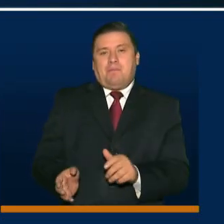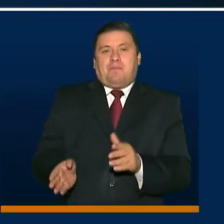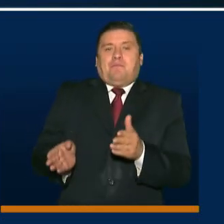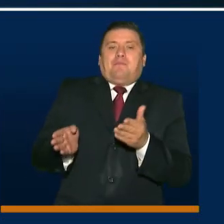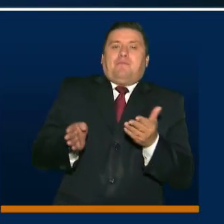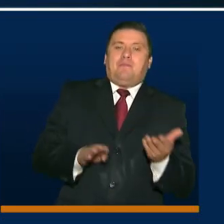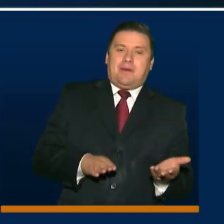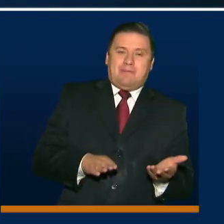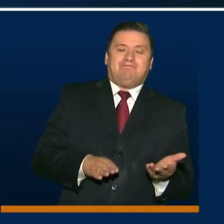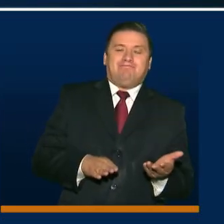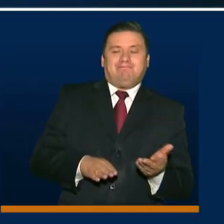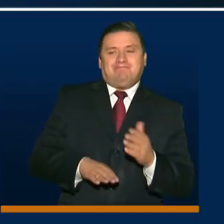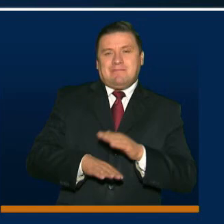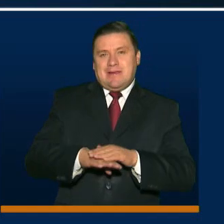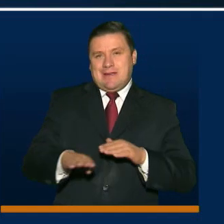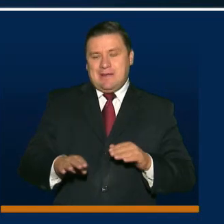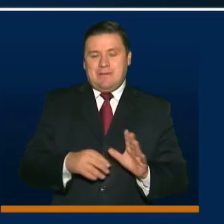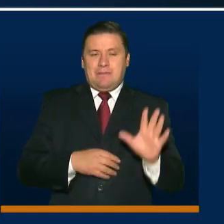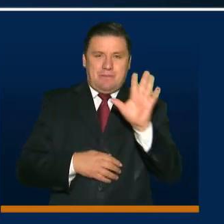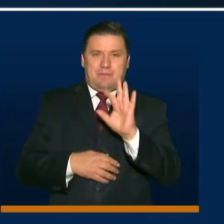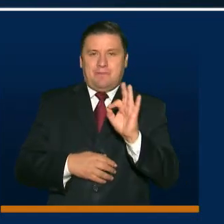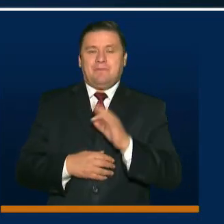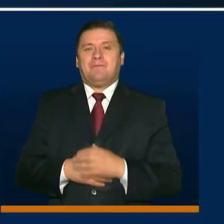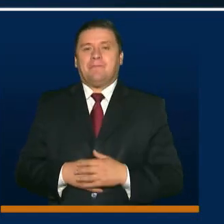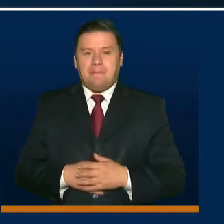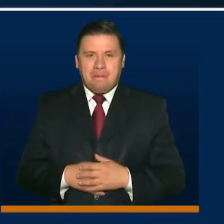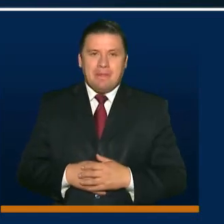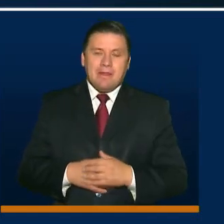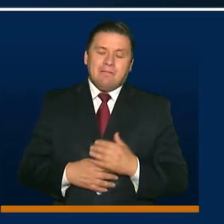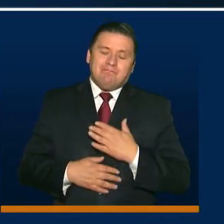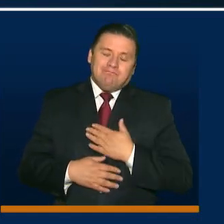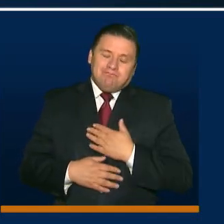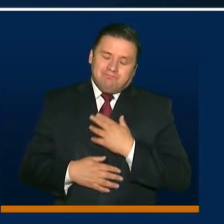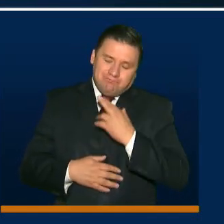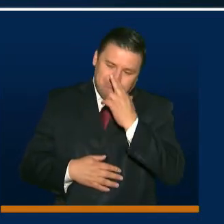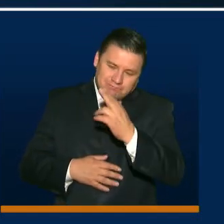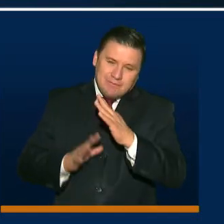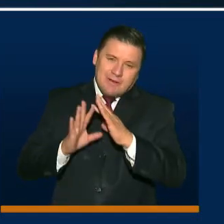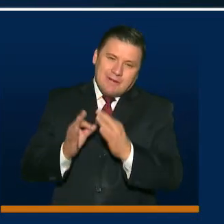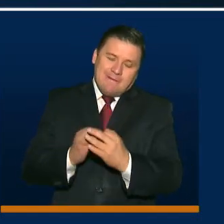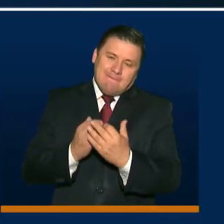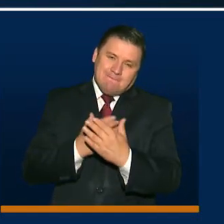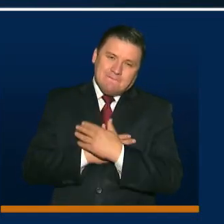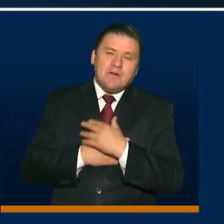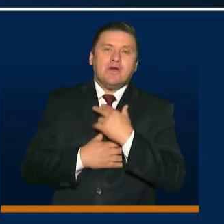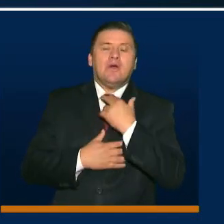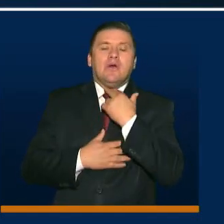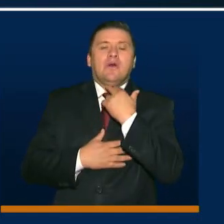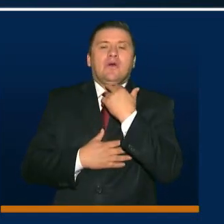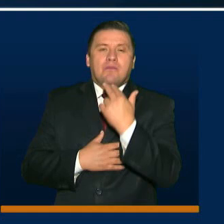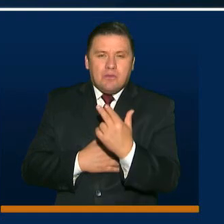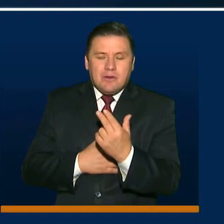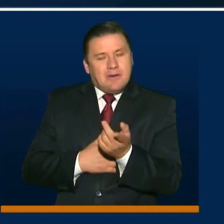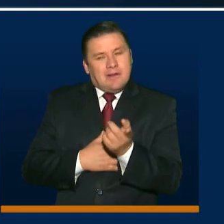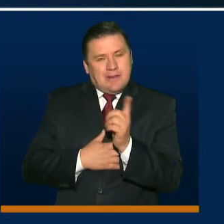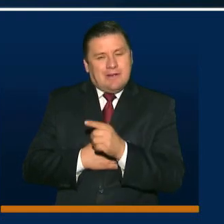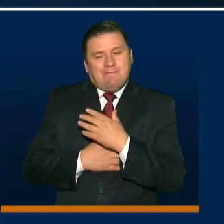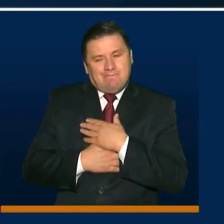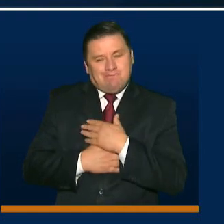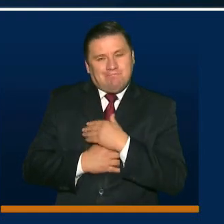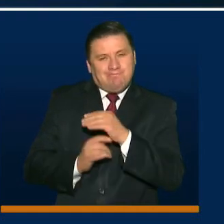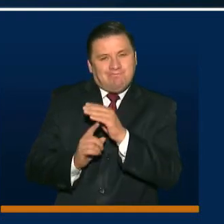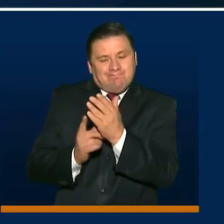fallecido por cuenta de esta pandemia. Nuestra solidaridad a esas familias, nuestras voces también de